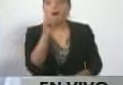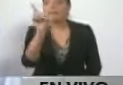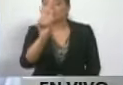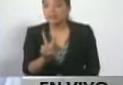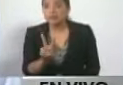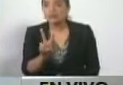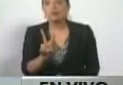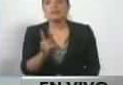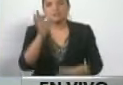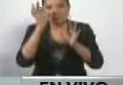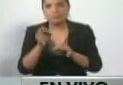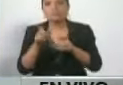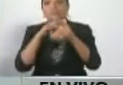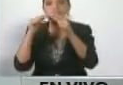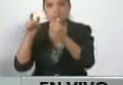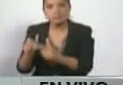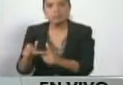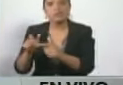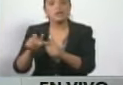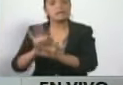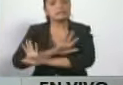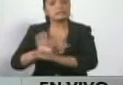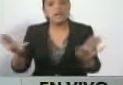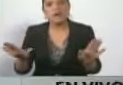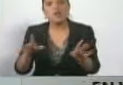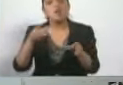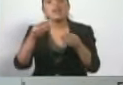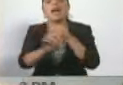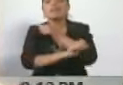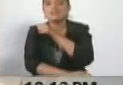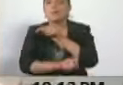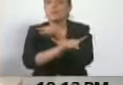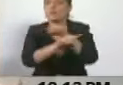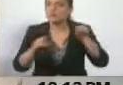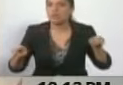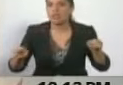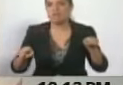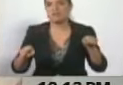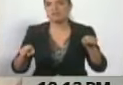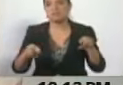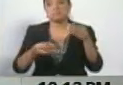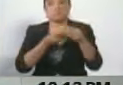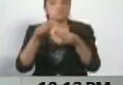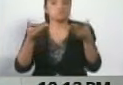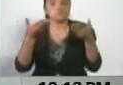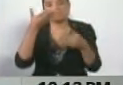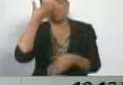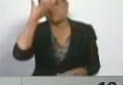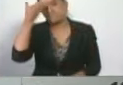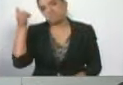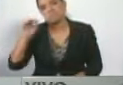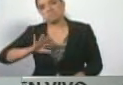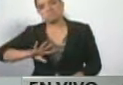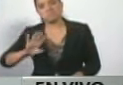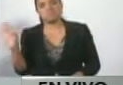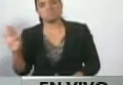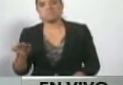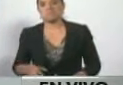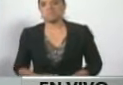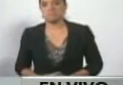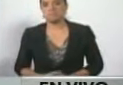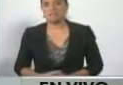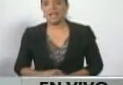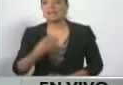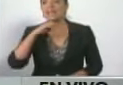enterrar en paz el fraude que ustedes cometieron y quedará, bueno, en el olvido de la